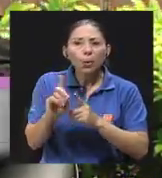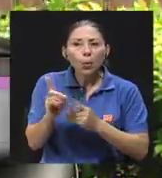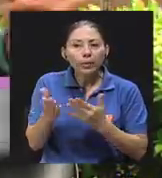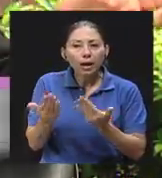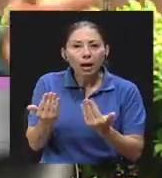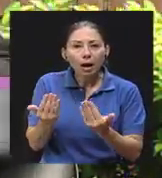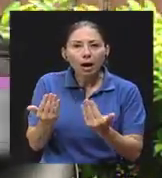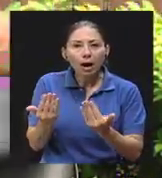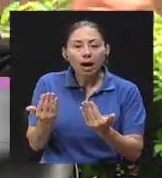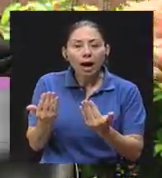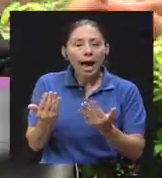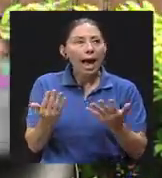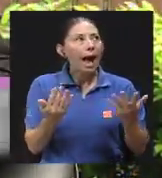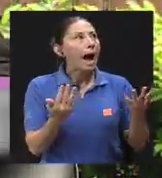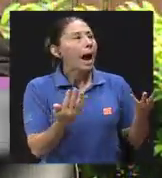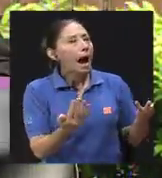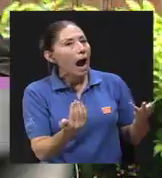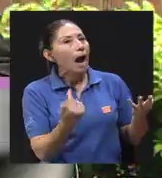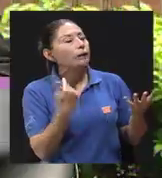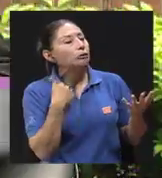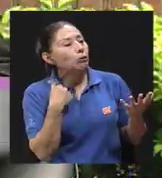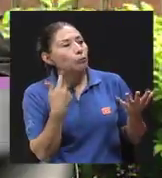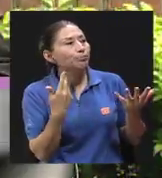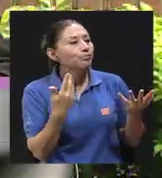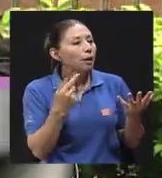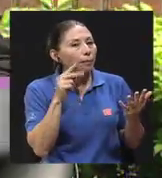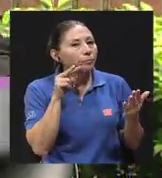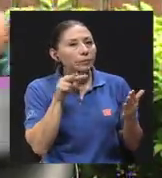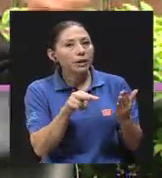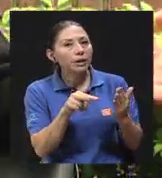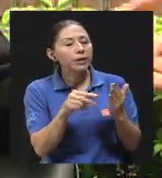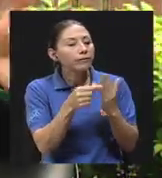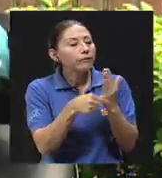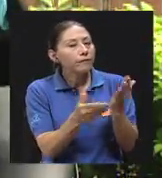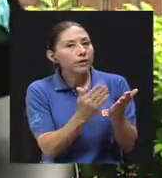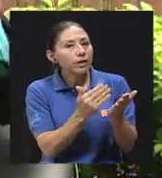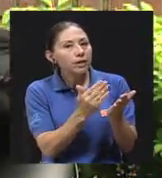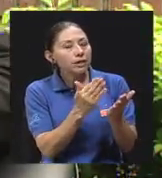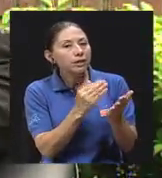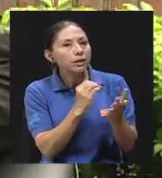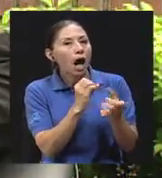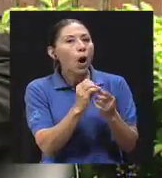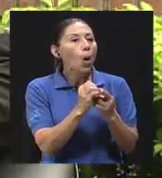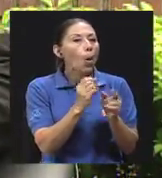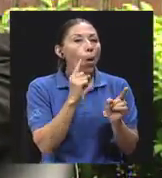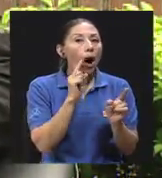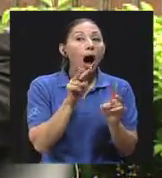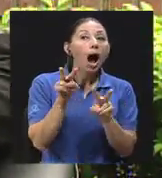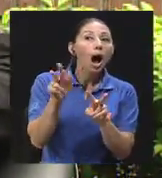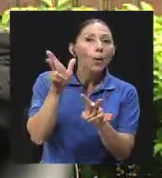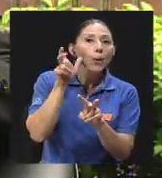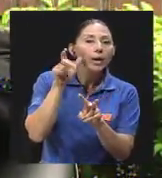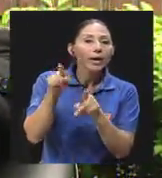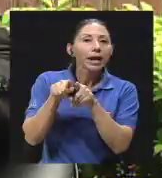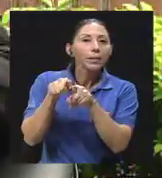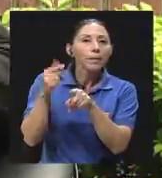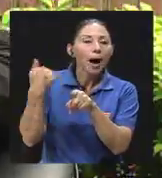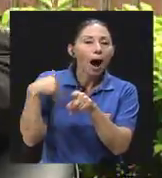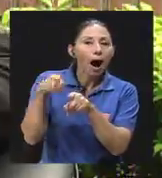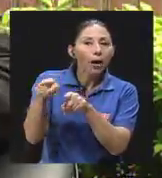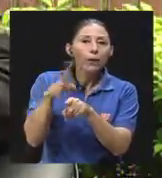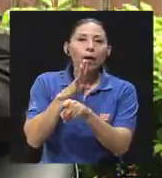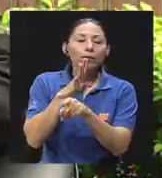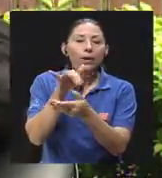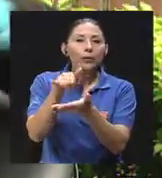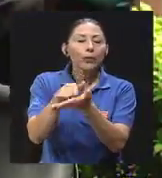Ah, en una revista, mi hermano estaba hablando de eso, o en tal